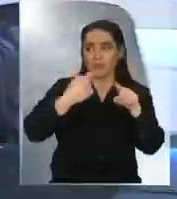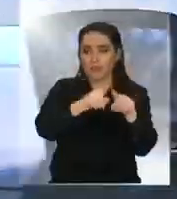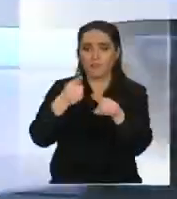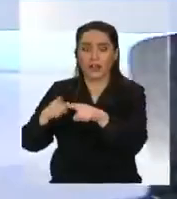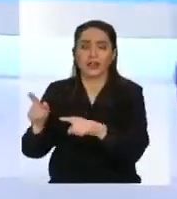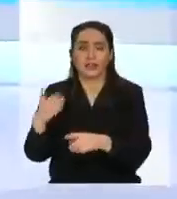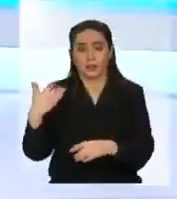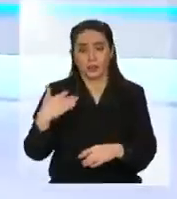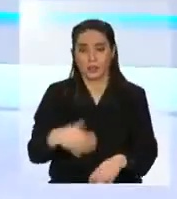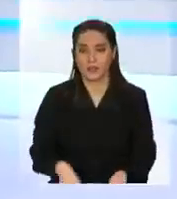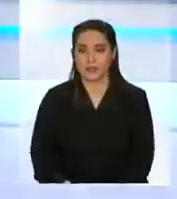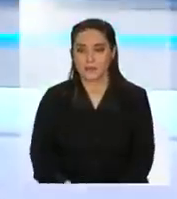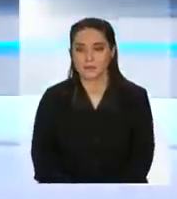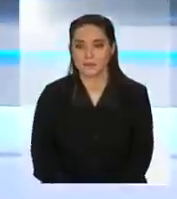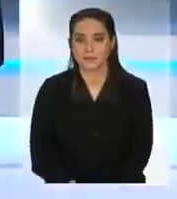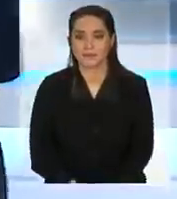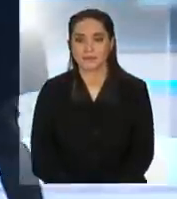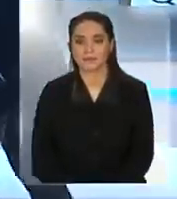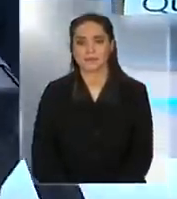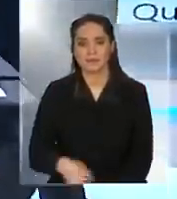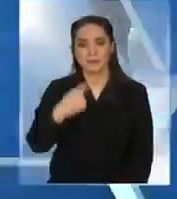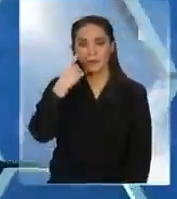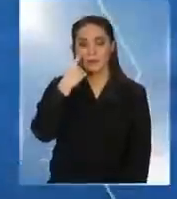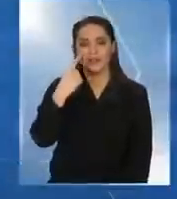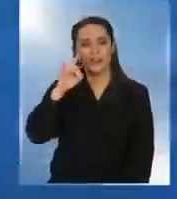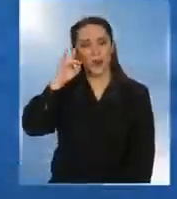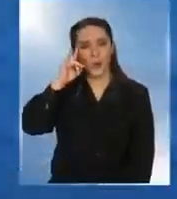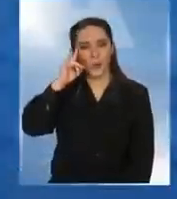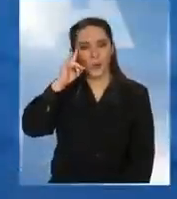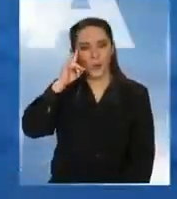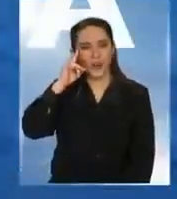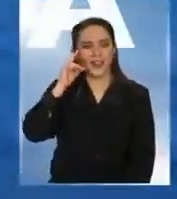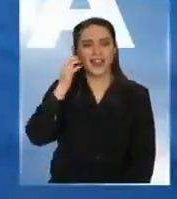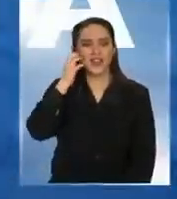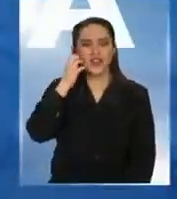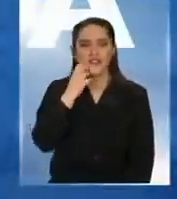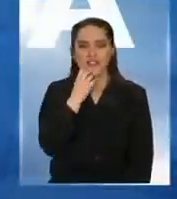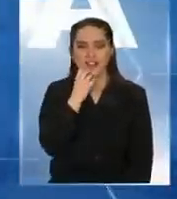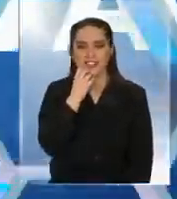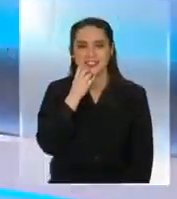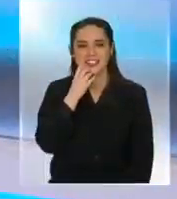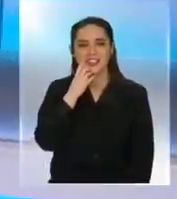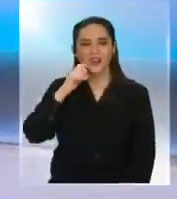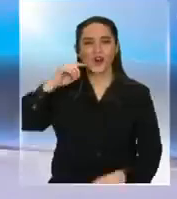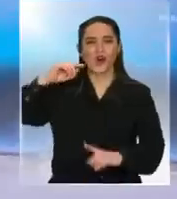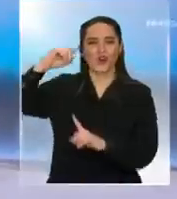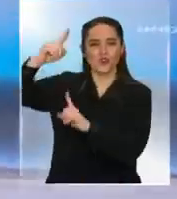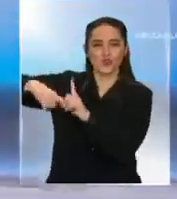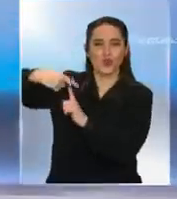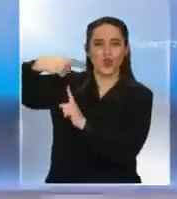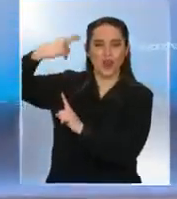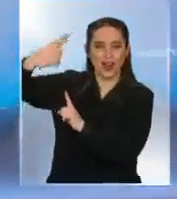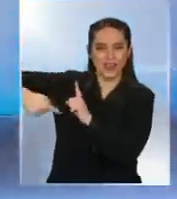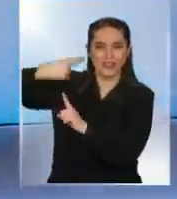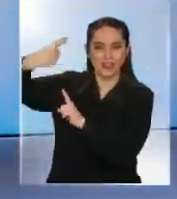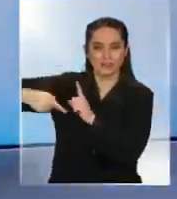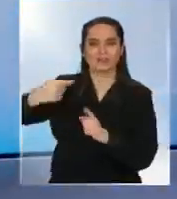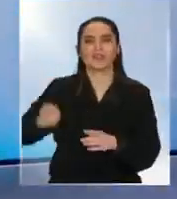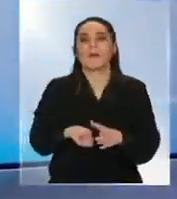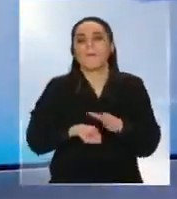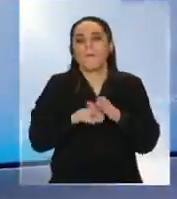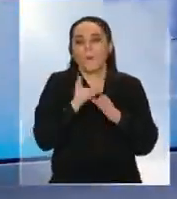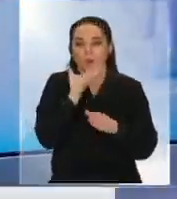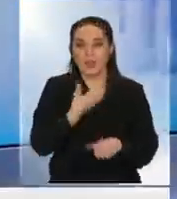ruleta. A ver, ¿qué dice acá? ¿Te acordás de Don Francisco? Sí, la ruleta. Bueno, acá es mucho más moderno. Vamos a la ruleta.